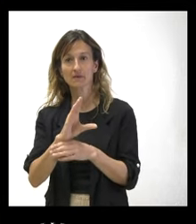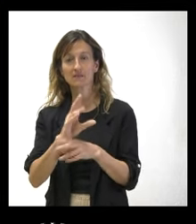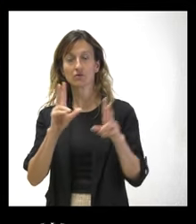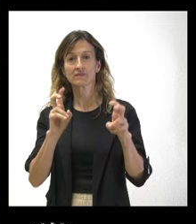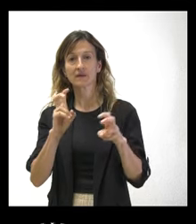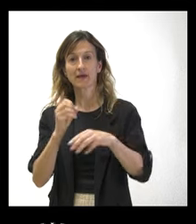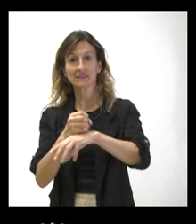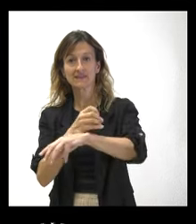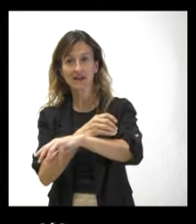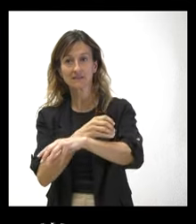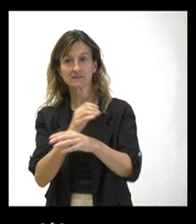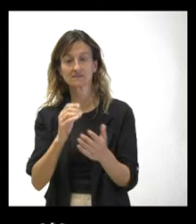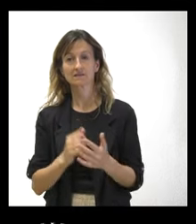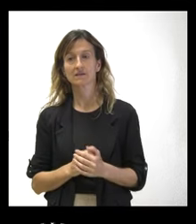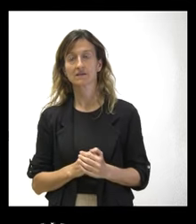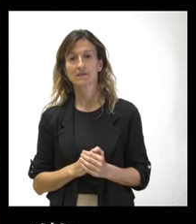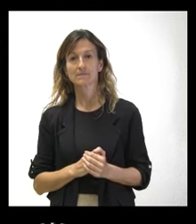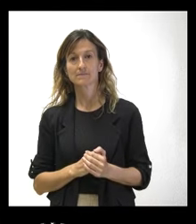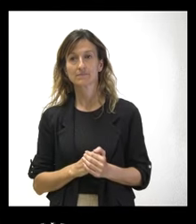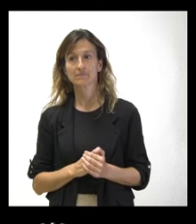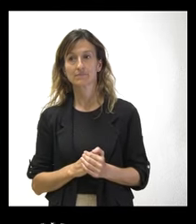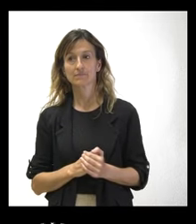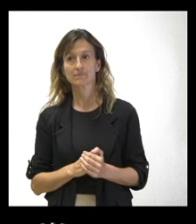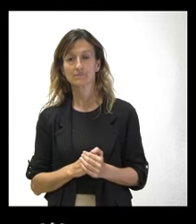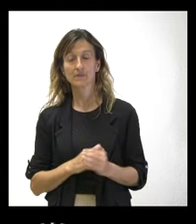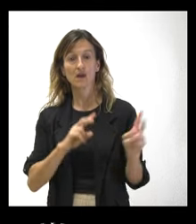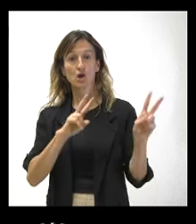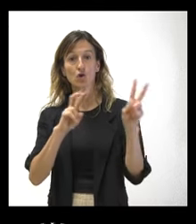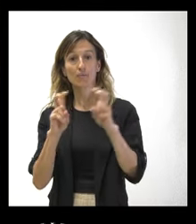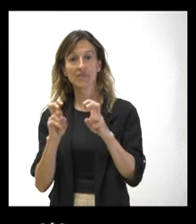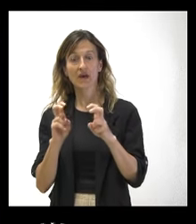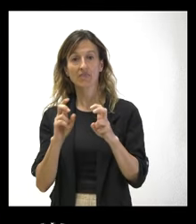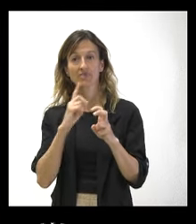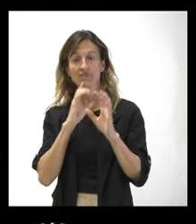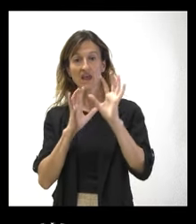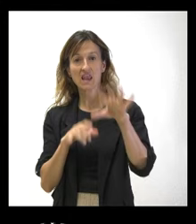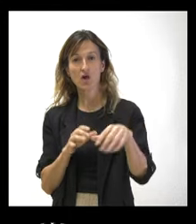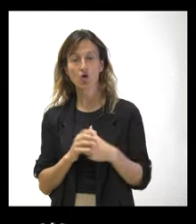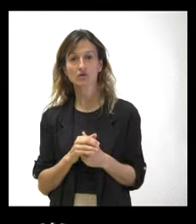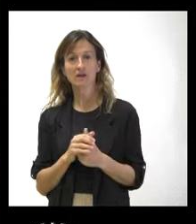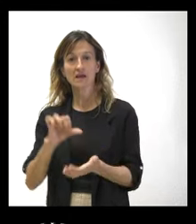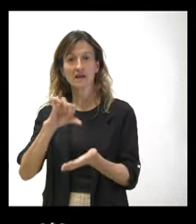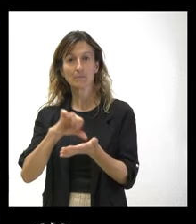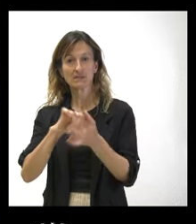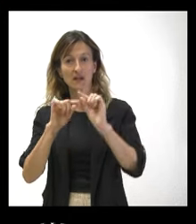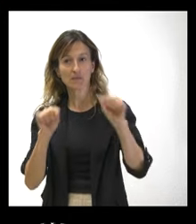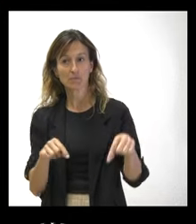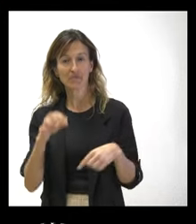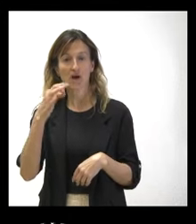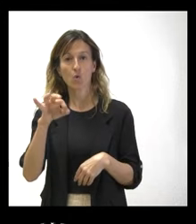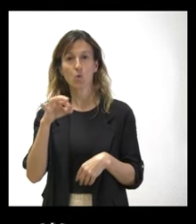ferrocarril de tren. Bueno, no ha habido ninguna novedad respecto al hecho de que León es la única capital de provincia que no